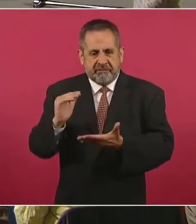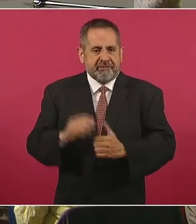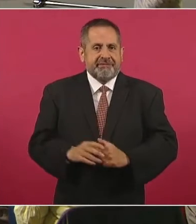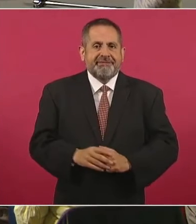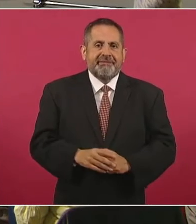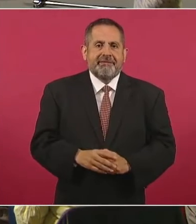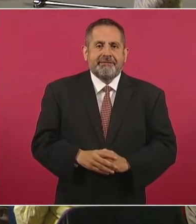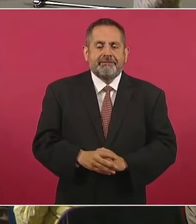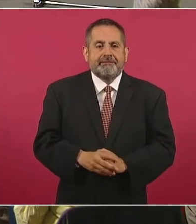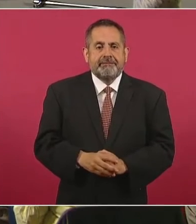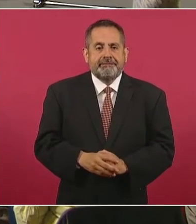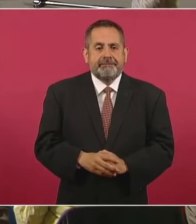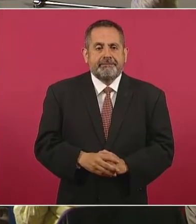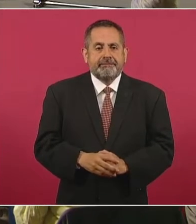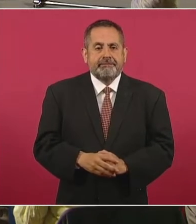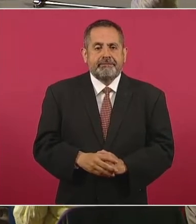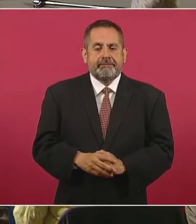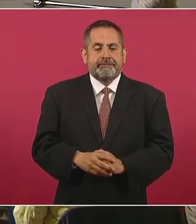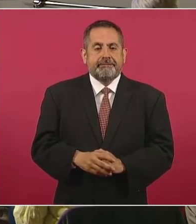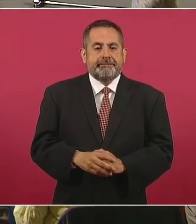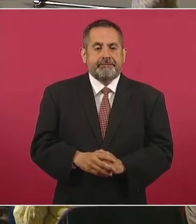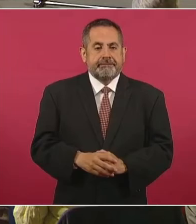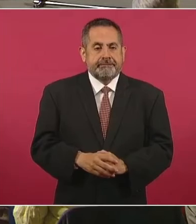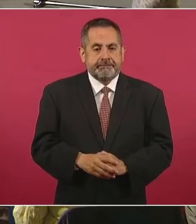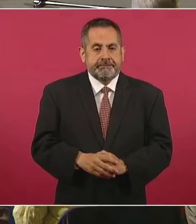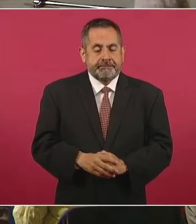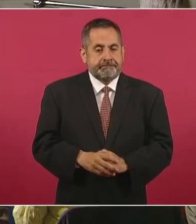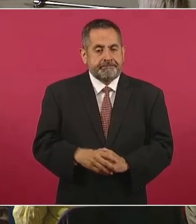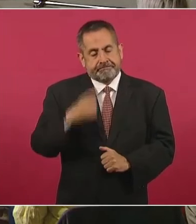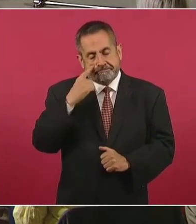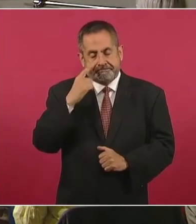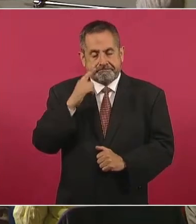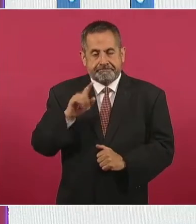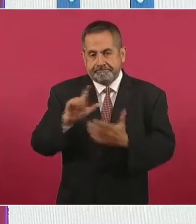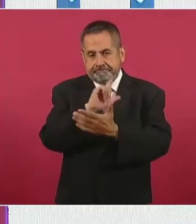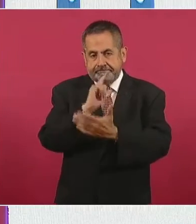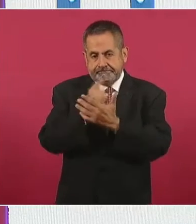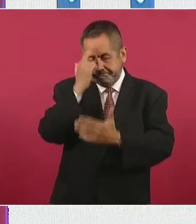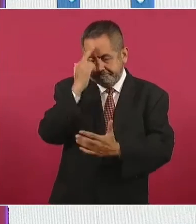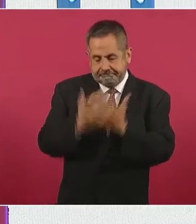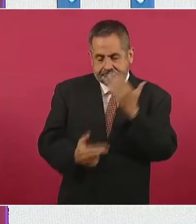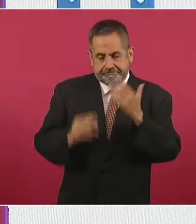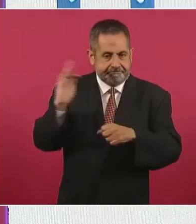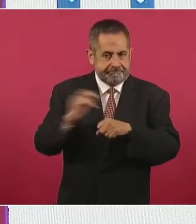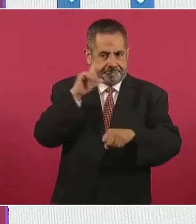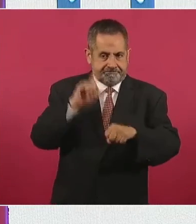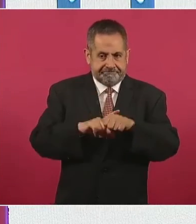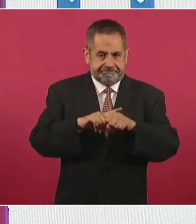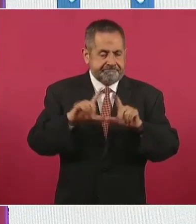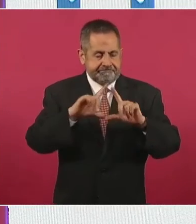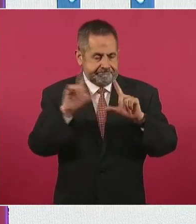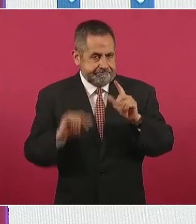en general, en los delitos del fuero común, se ha